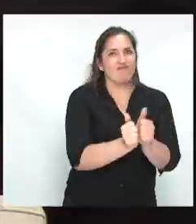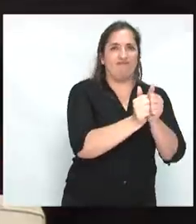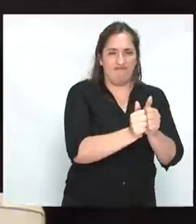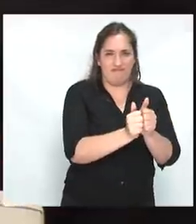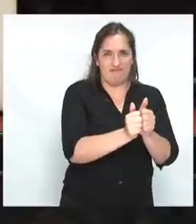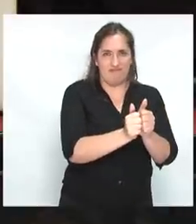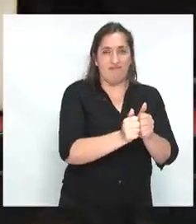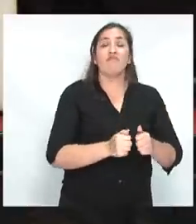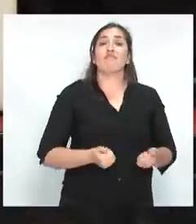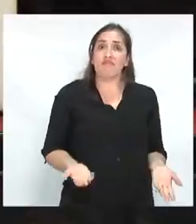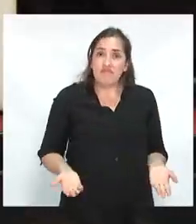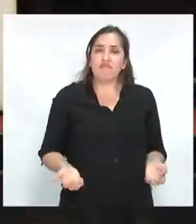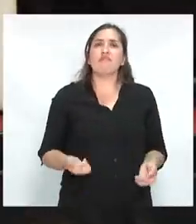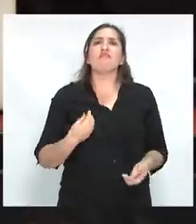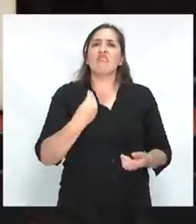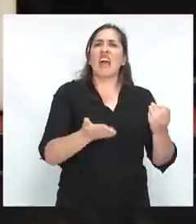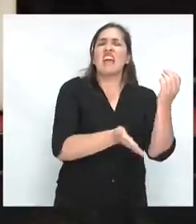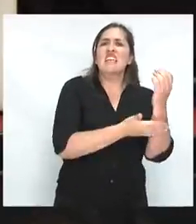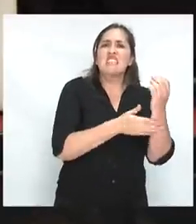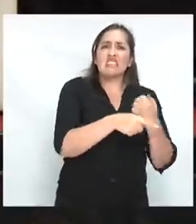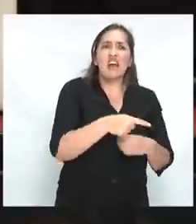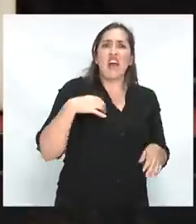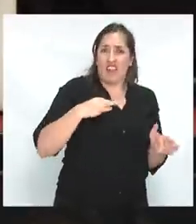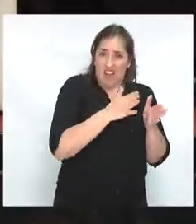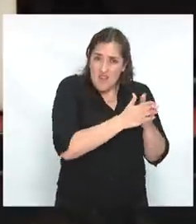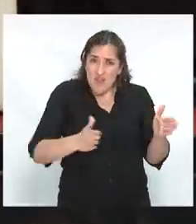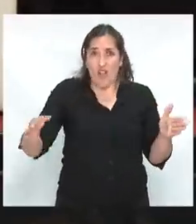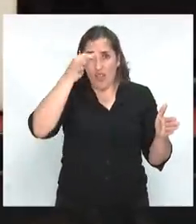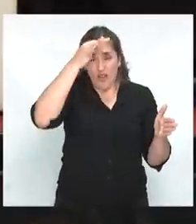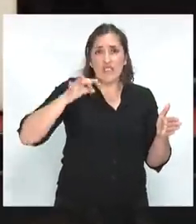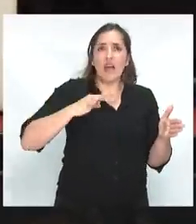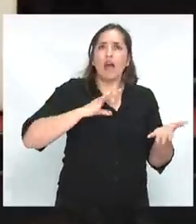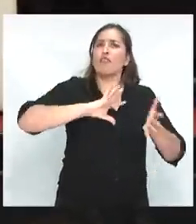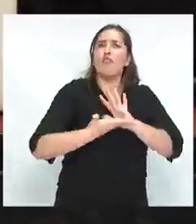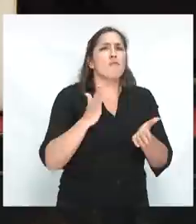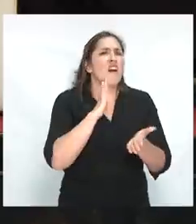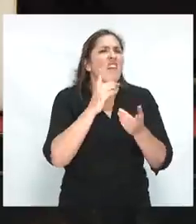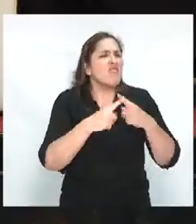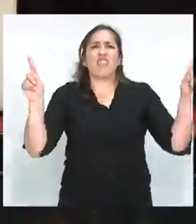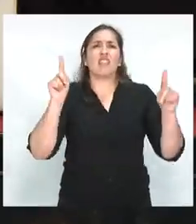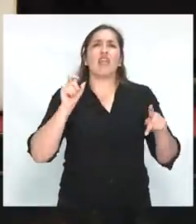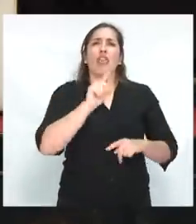La izquierda ha significado en estos 12 años nuevas formas de gobernabilidad.